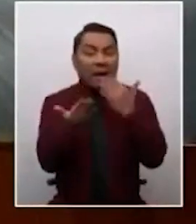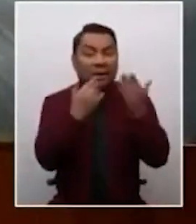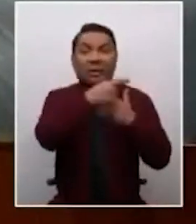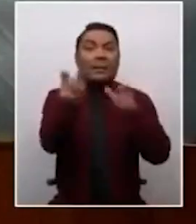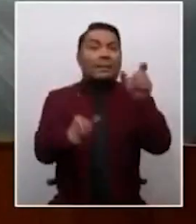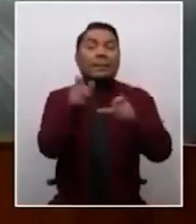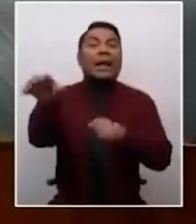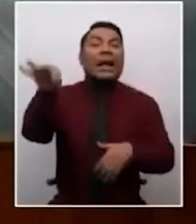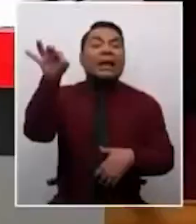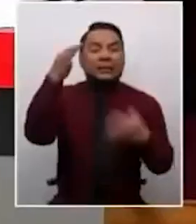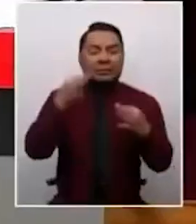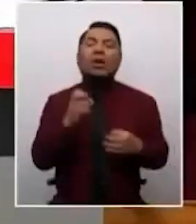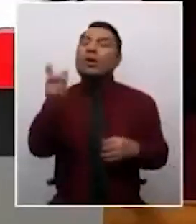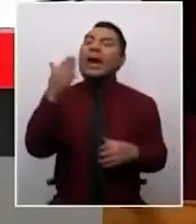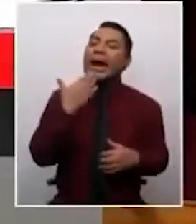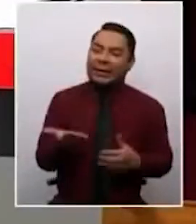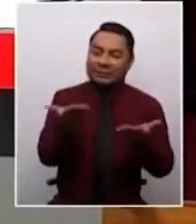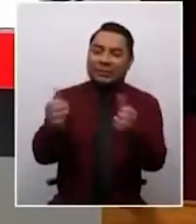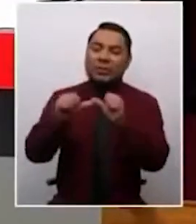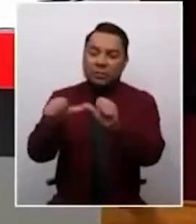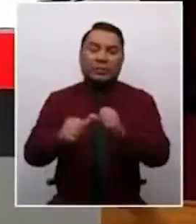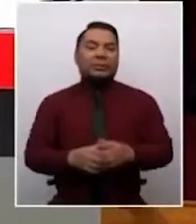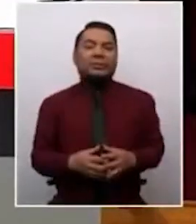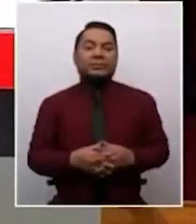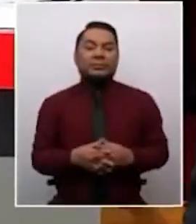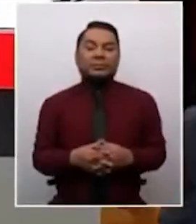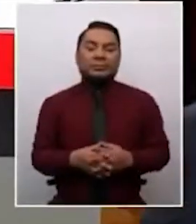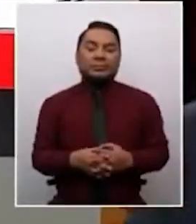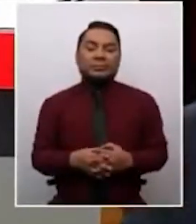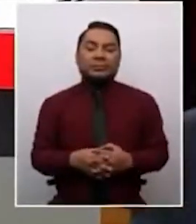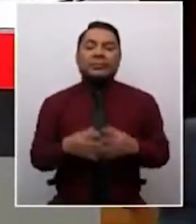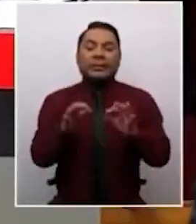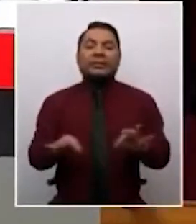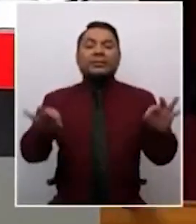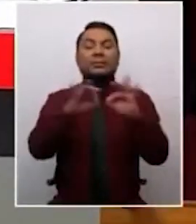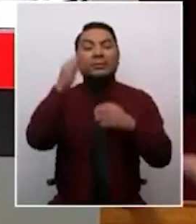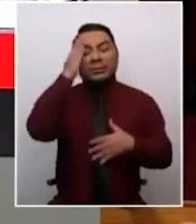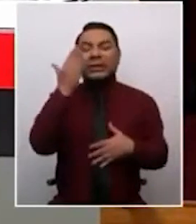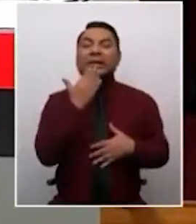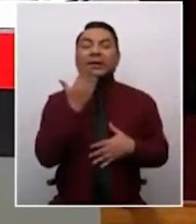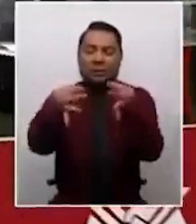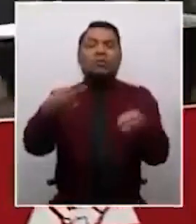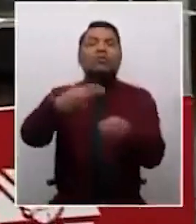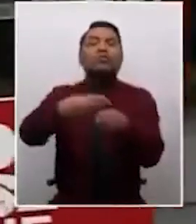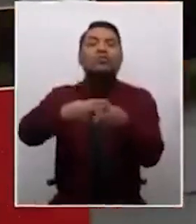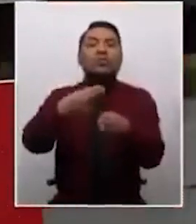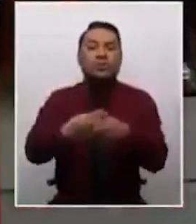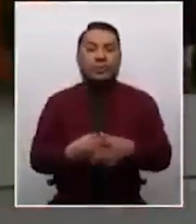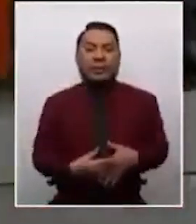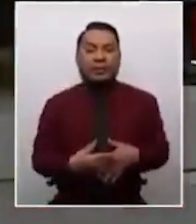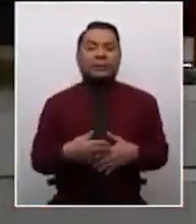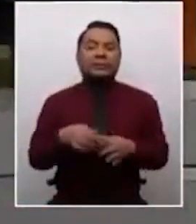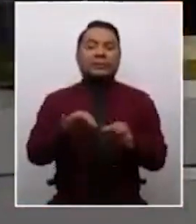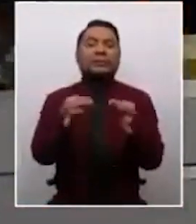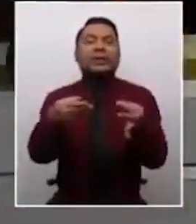la gente la que iba a decidir. Vamos a continuar. Continuamos. Continuamos. Es importante saber quién va de teniente alcalde. Pero ésta solo